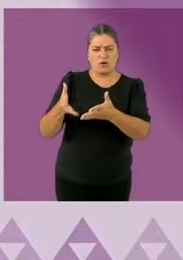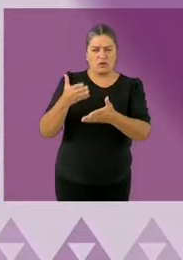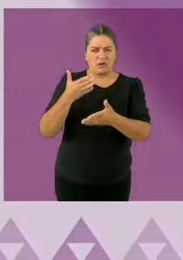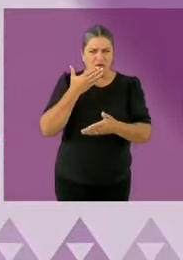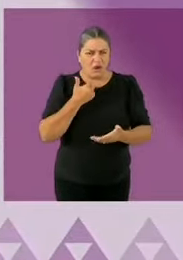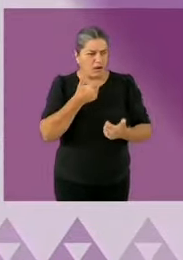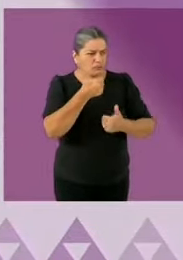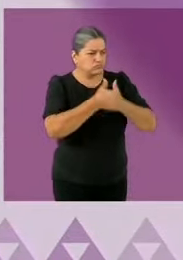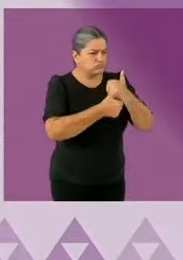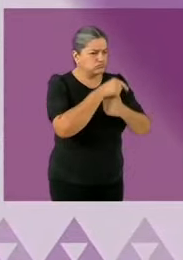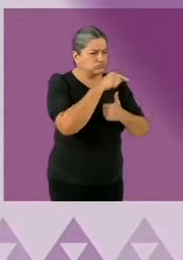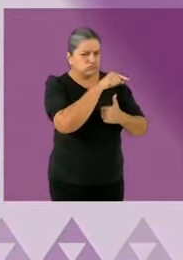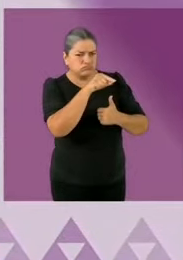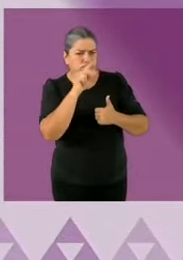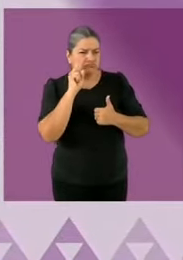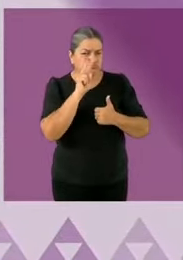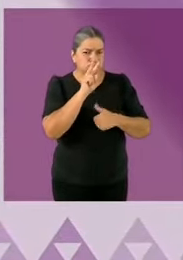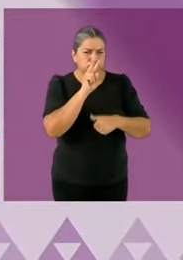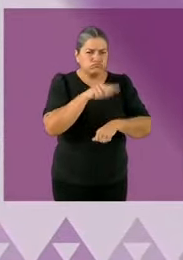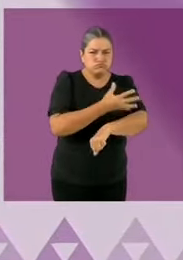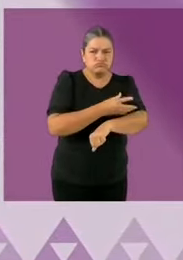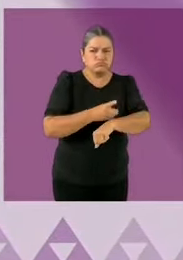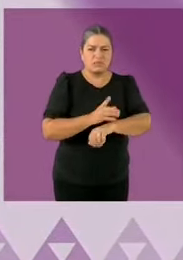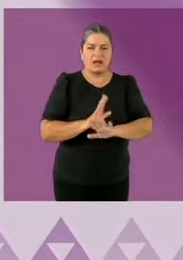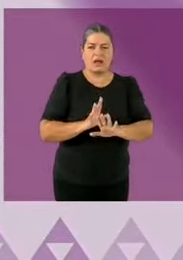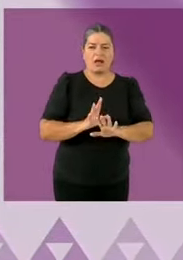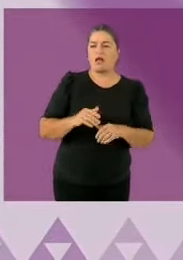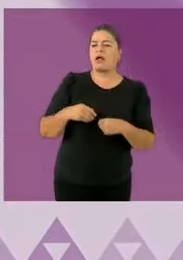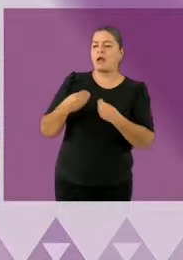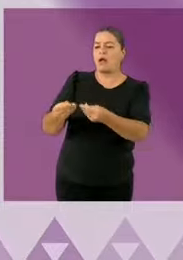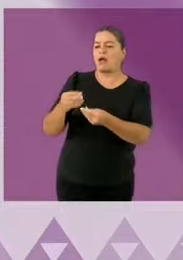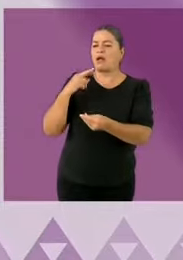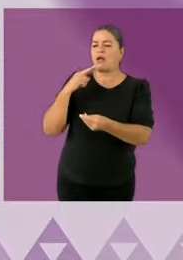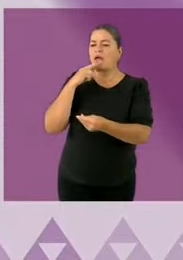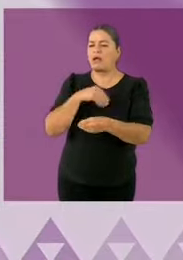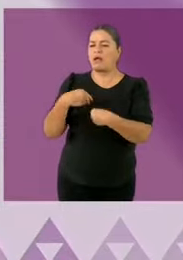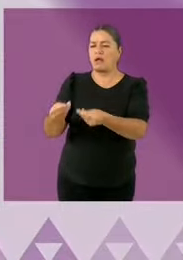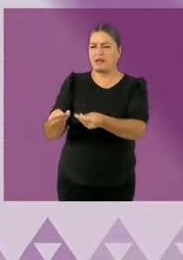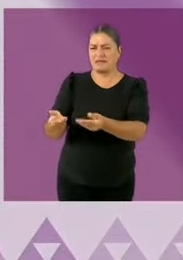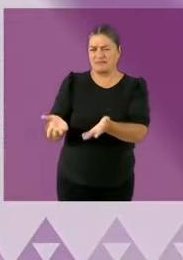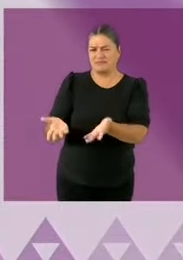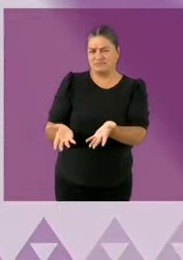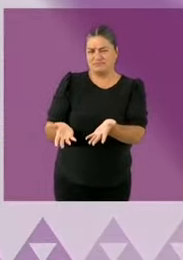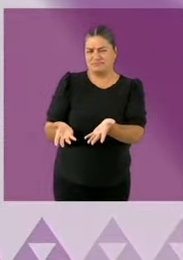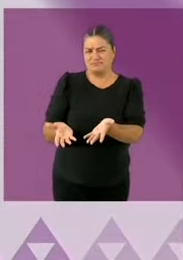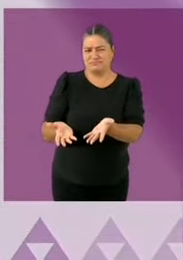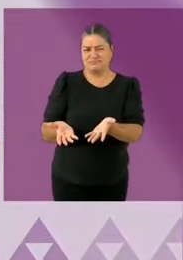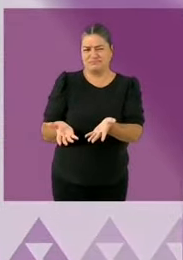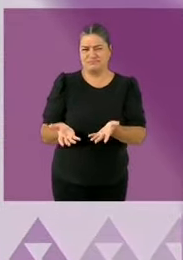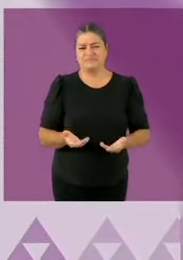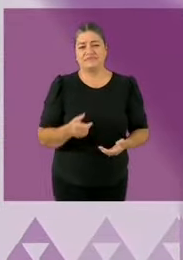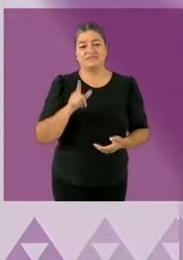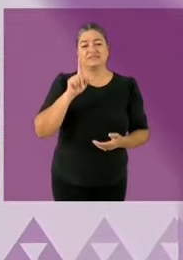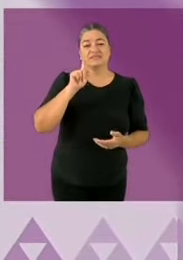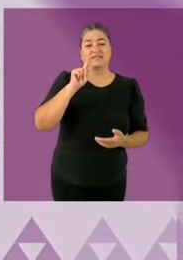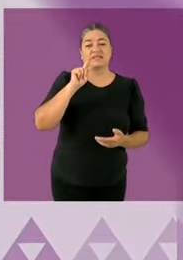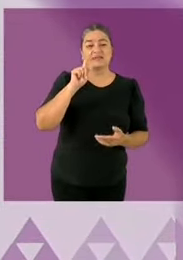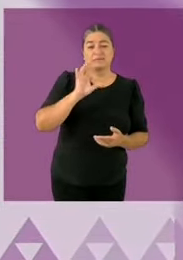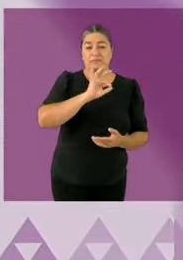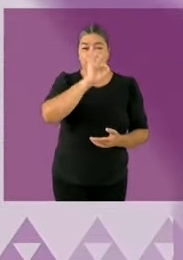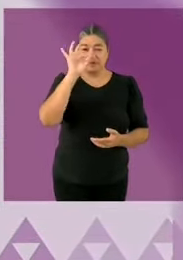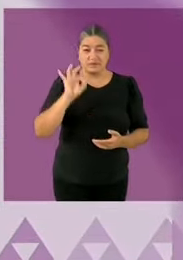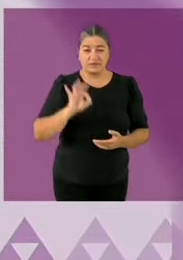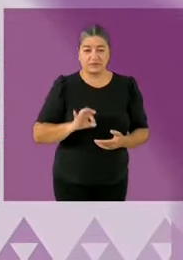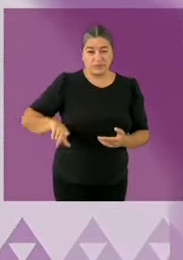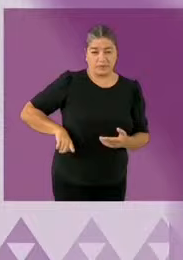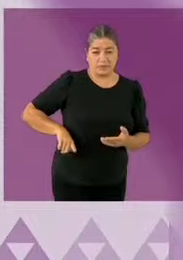cuando las 7 de cada 10 dependencias del gobierno de la Ciudad de México no han transparentado los contratos de los últimos 5 años, tampoco